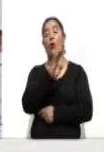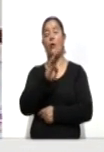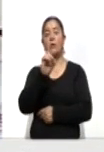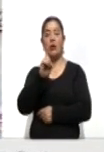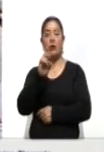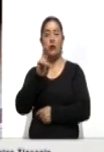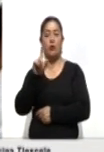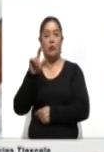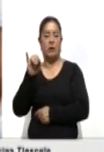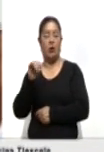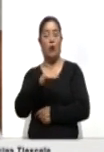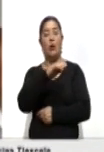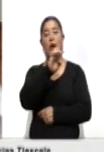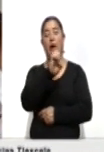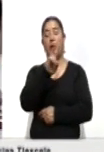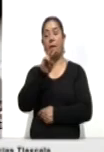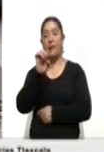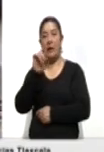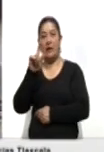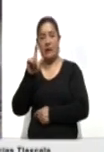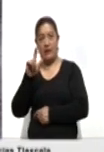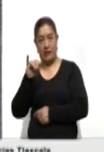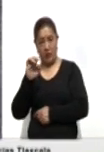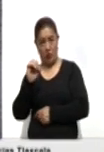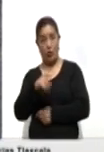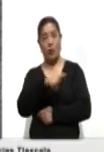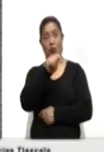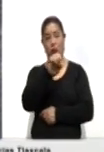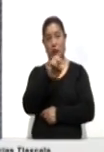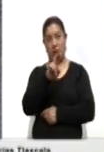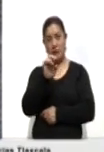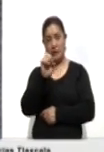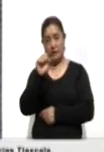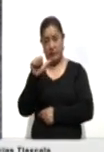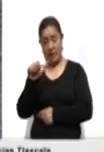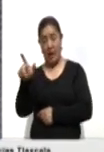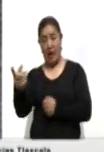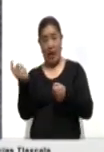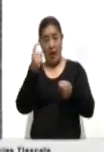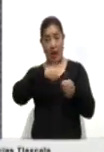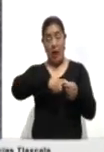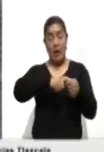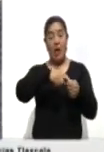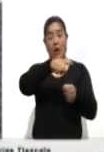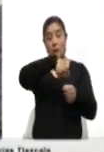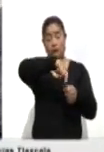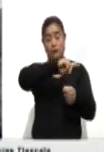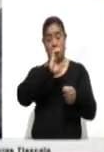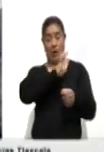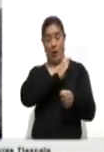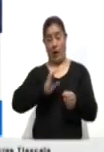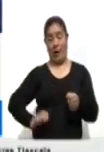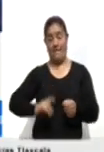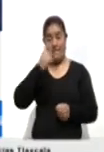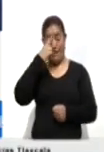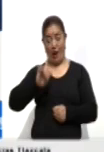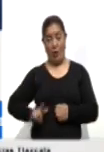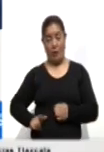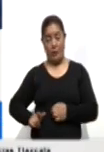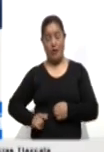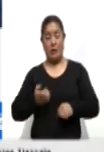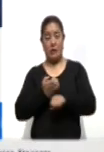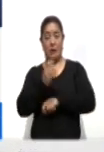Evelio Sánchez Cárdenas y Teresa Montalvo López, quienes se sumaron a su campaña con miras al Gobierno del Estado. En sus cuentas